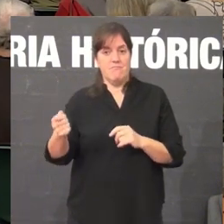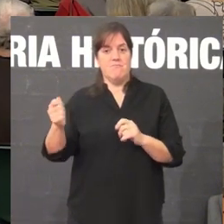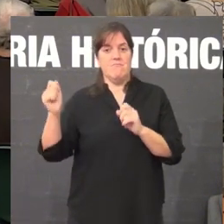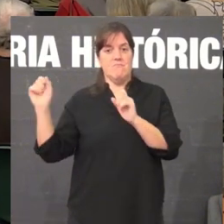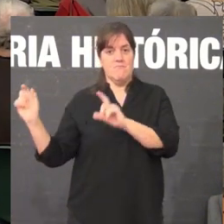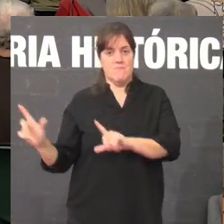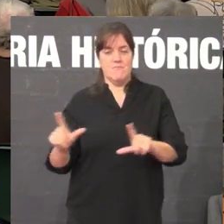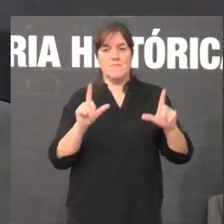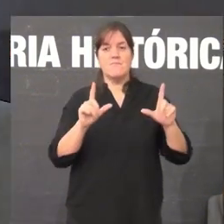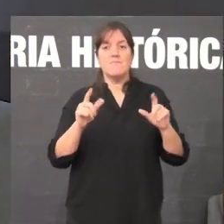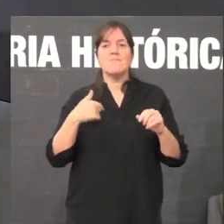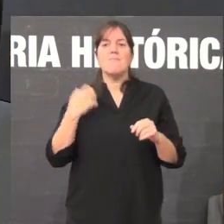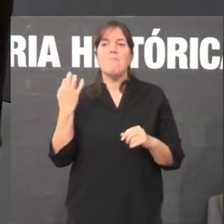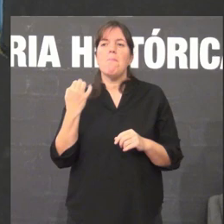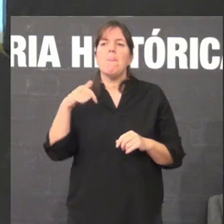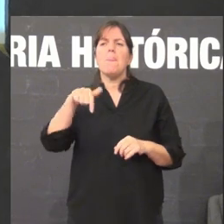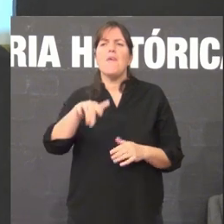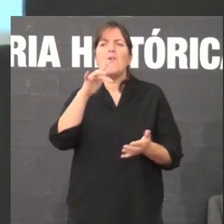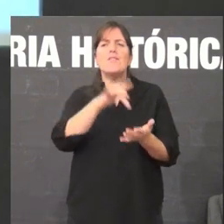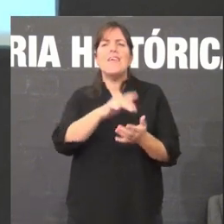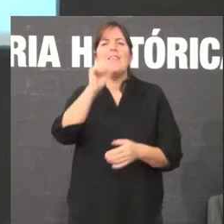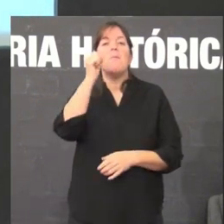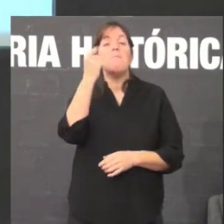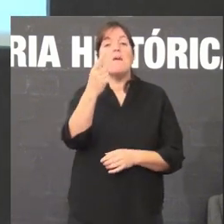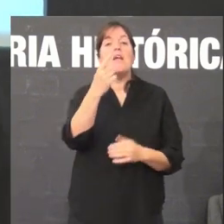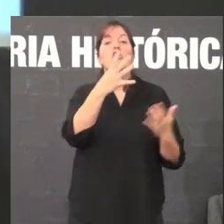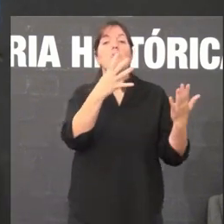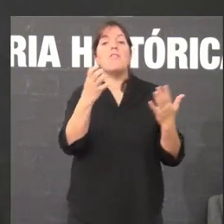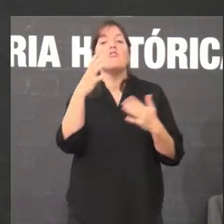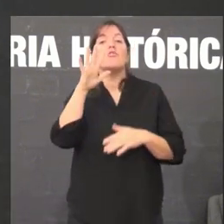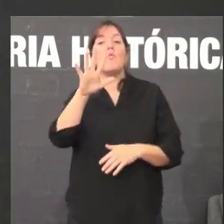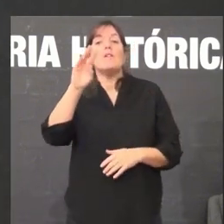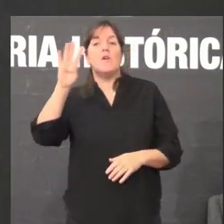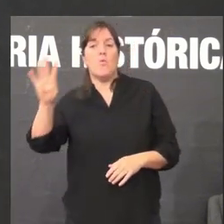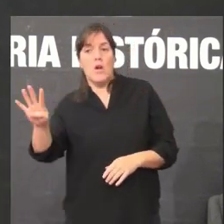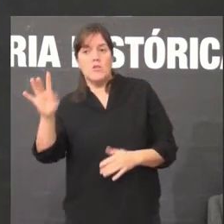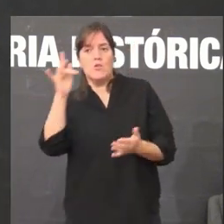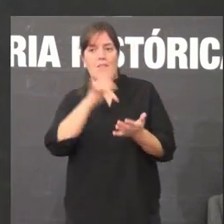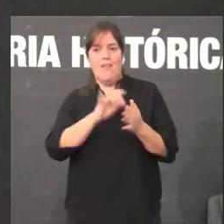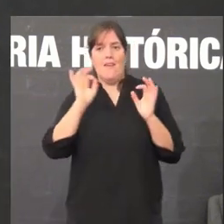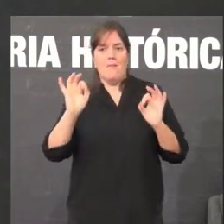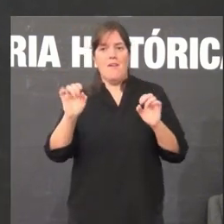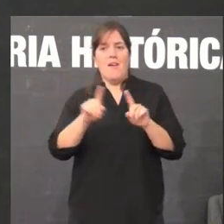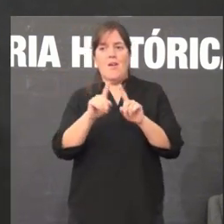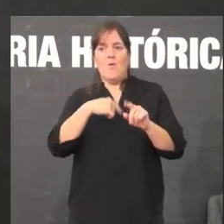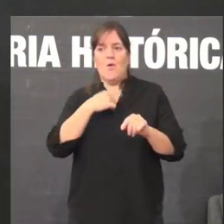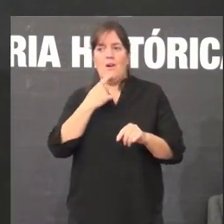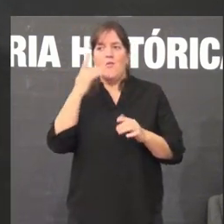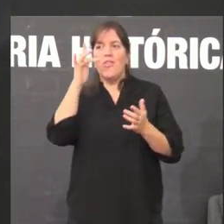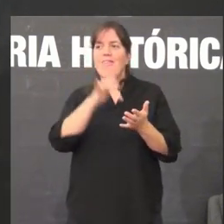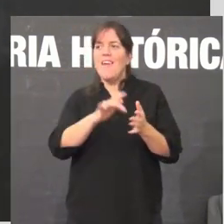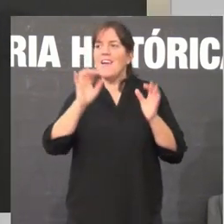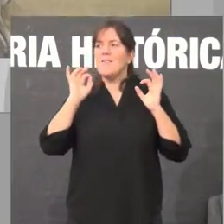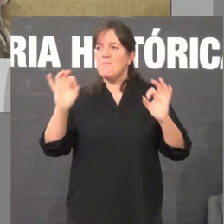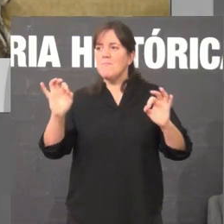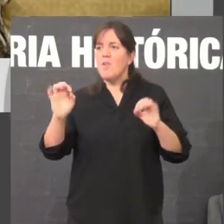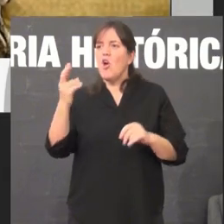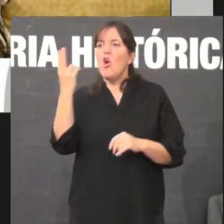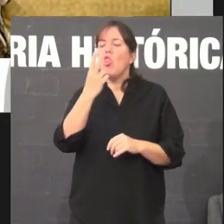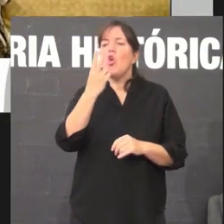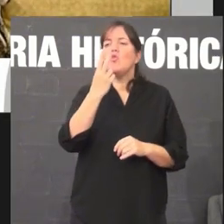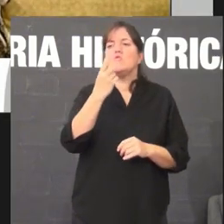que é que justamente un día como a hoxe de 1954, un día heroico, vemos aí dous militantes